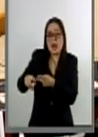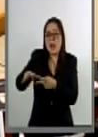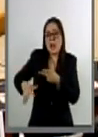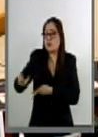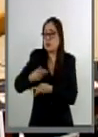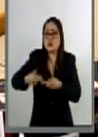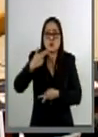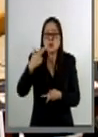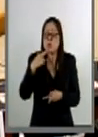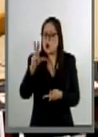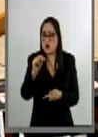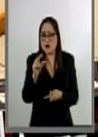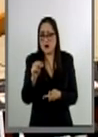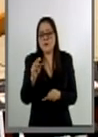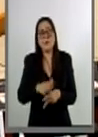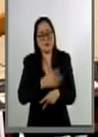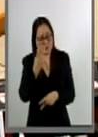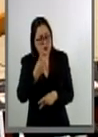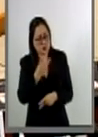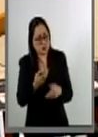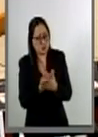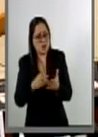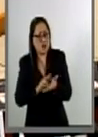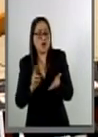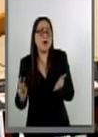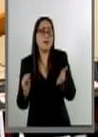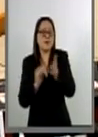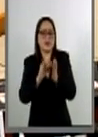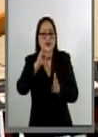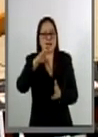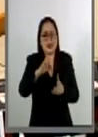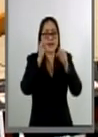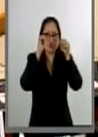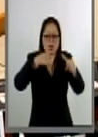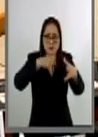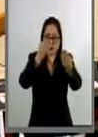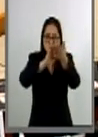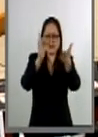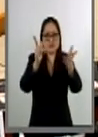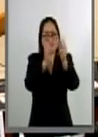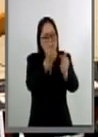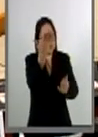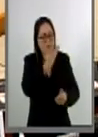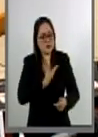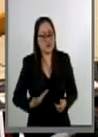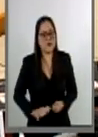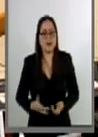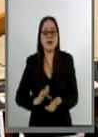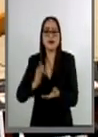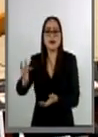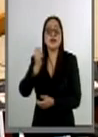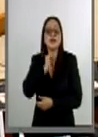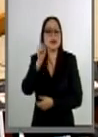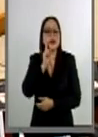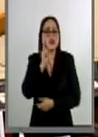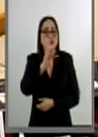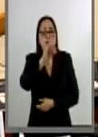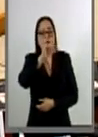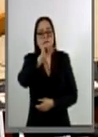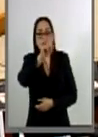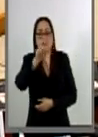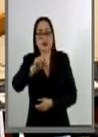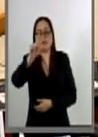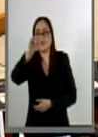actualmente. Es cuanto, presidente. Y muchas gracias por la atención. Muchas gracias, senadora Rosadriana Díaz